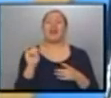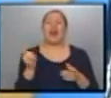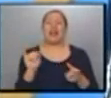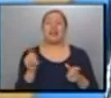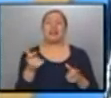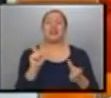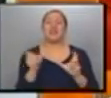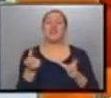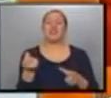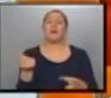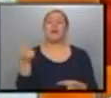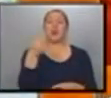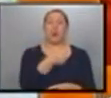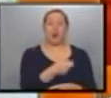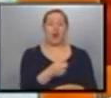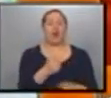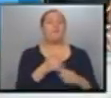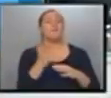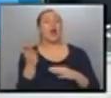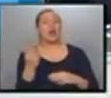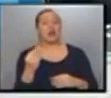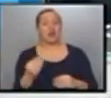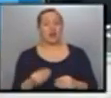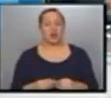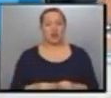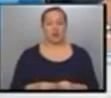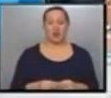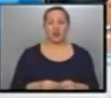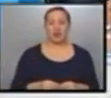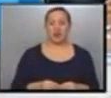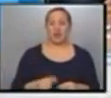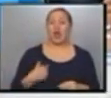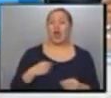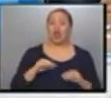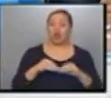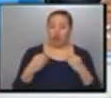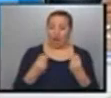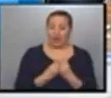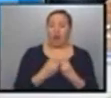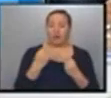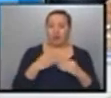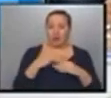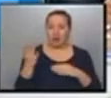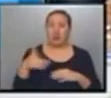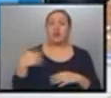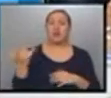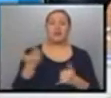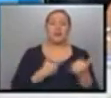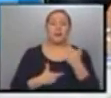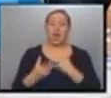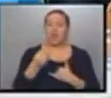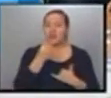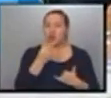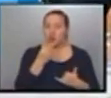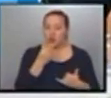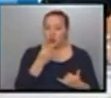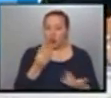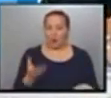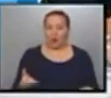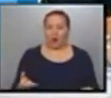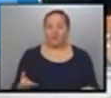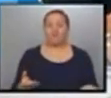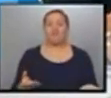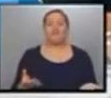de eso. ¿Y qué porcentaje tenías por arriba? Más, obvio. El número me daba más. Ahora, después me explicaron el consumo. Claro. Y lo que pasó,